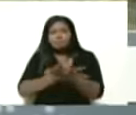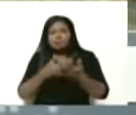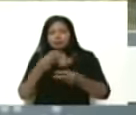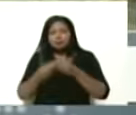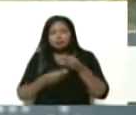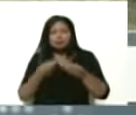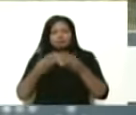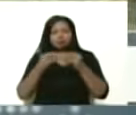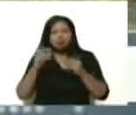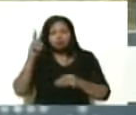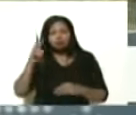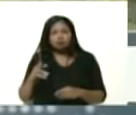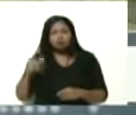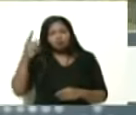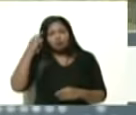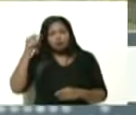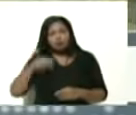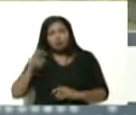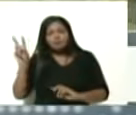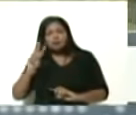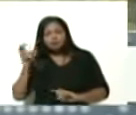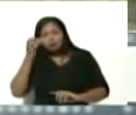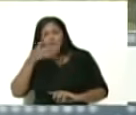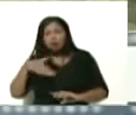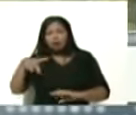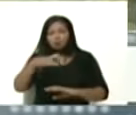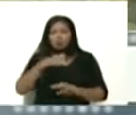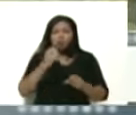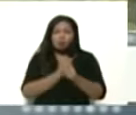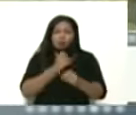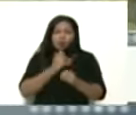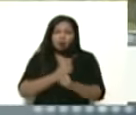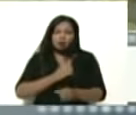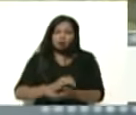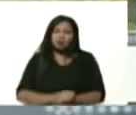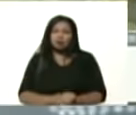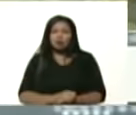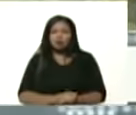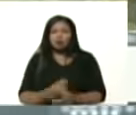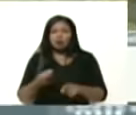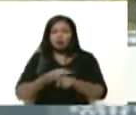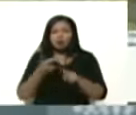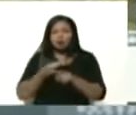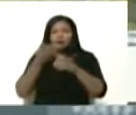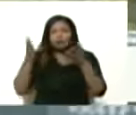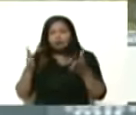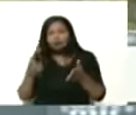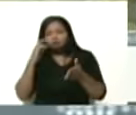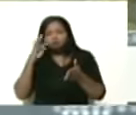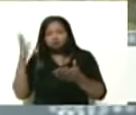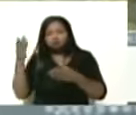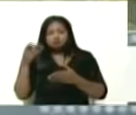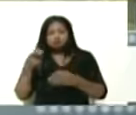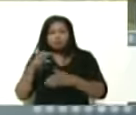ocurriendo todos los días en Venezuela al pueblo trabajador gobernador Héctor Rodríguez adelante